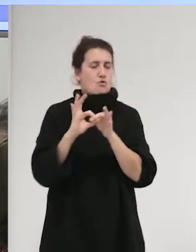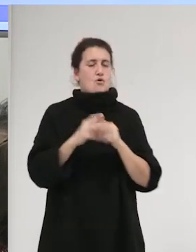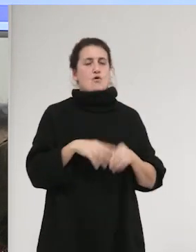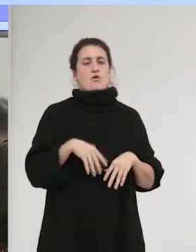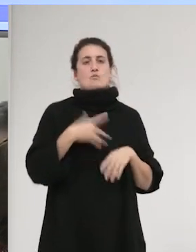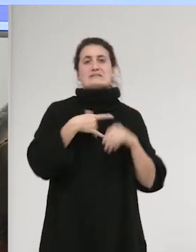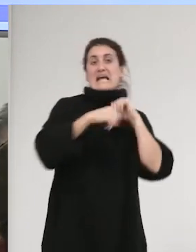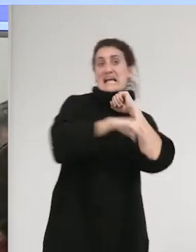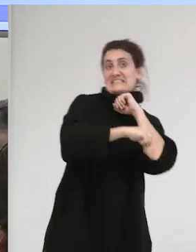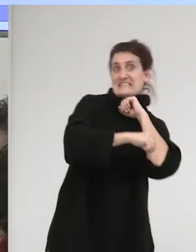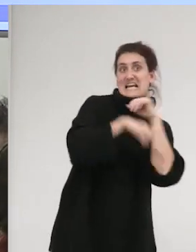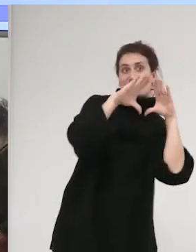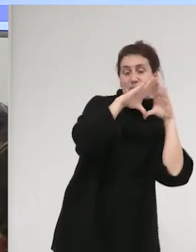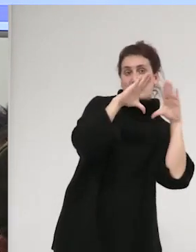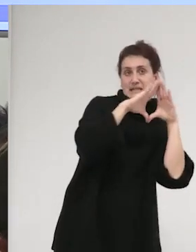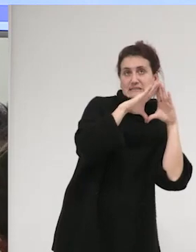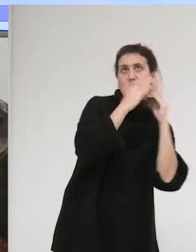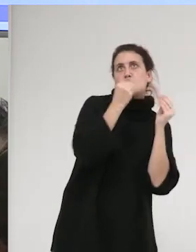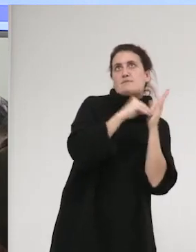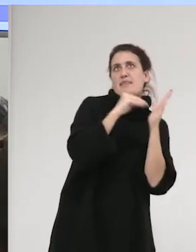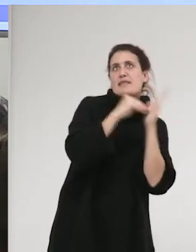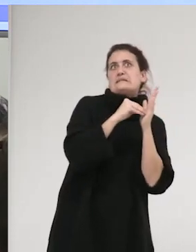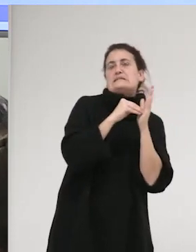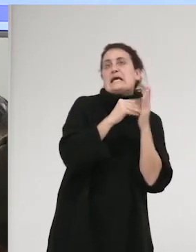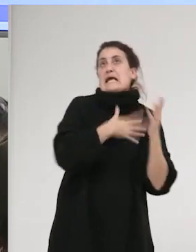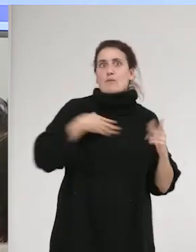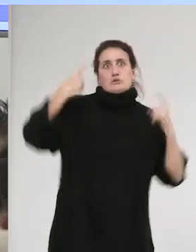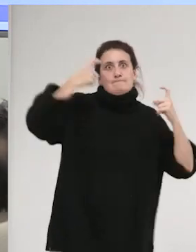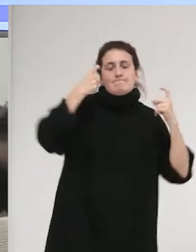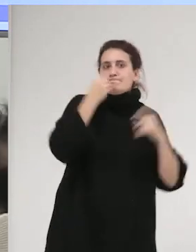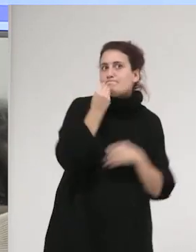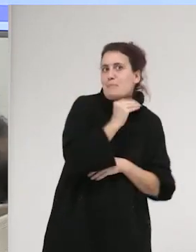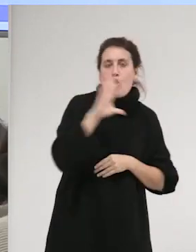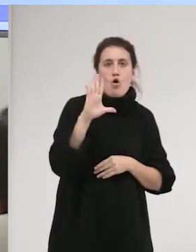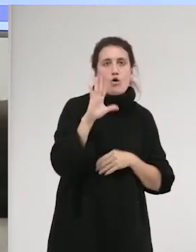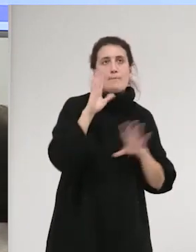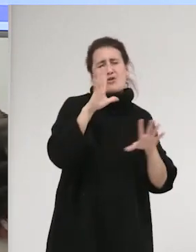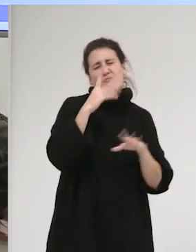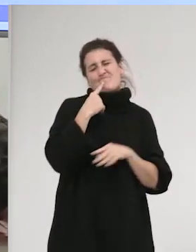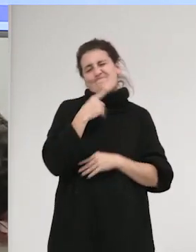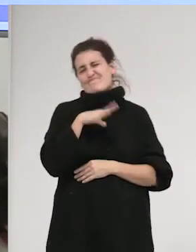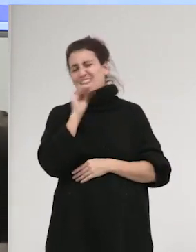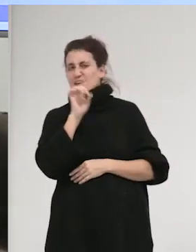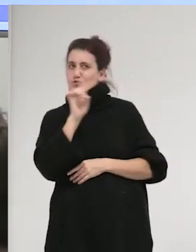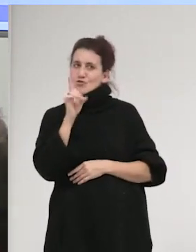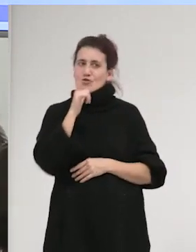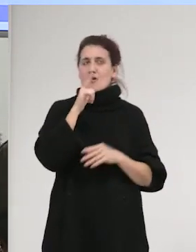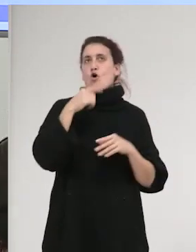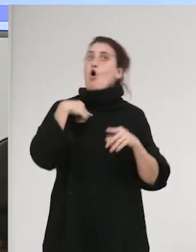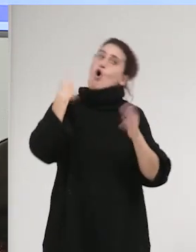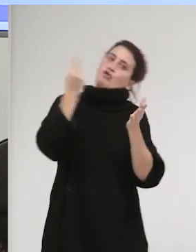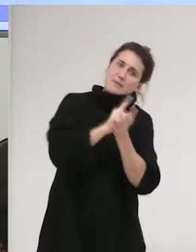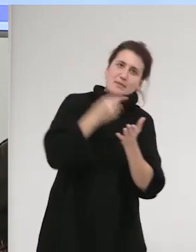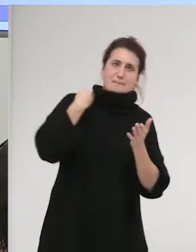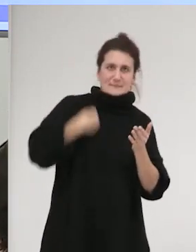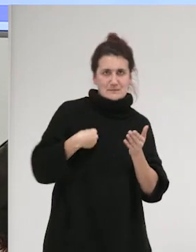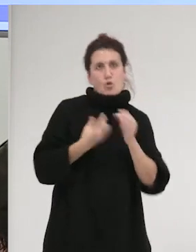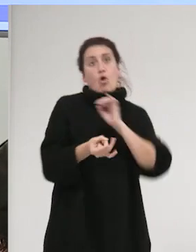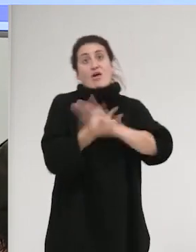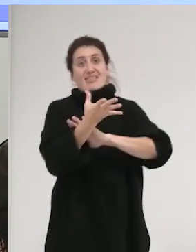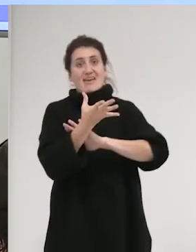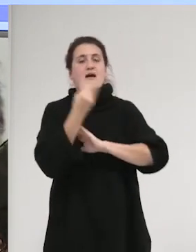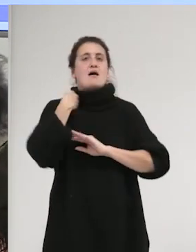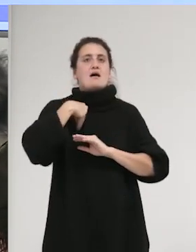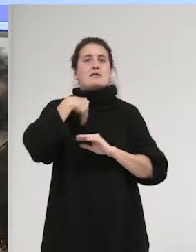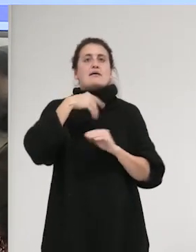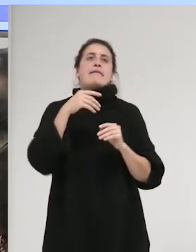estrategias feministas, muchas veces con la mejor intención, a mi entender, pueden estar reproduciendo de nuevo ideas